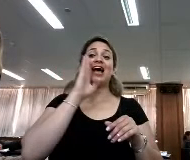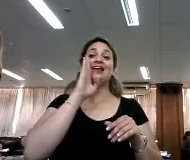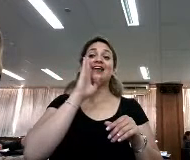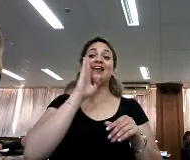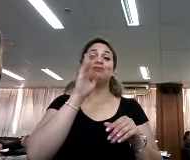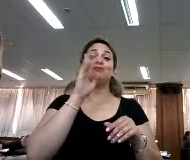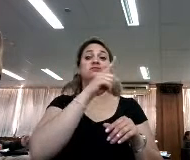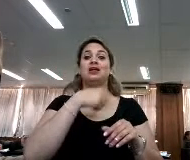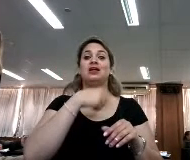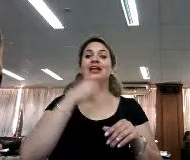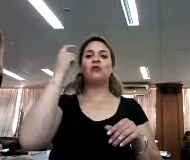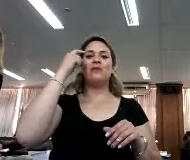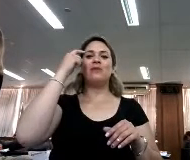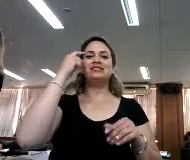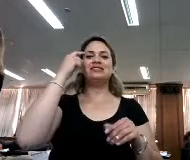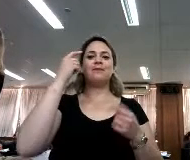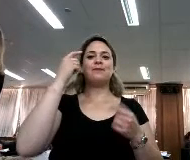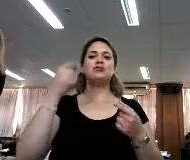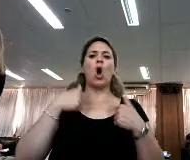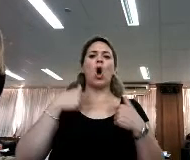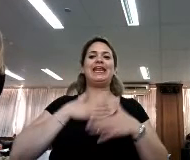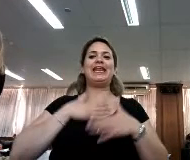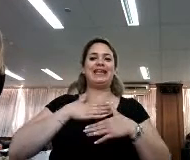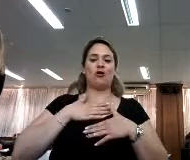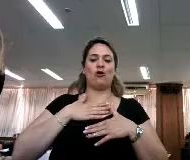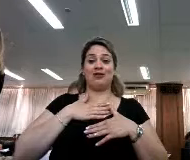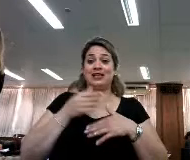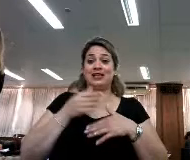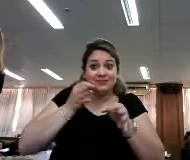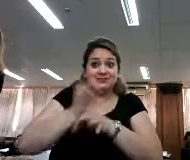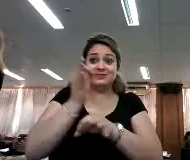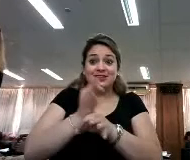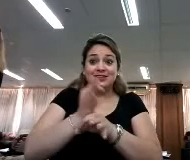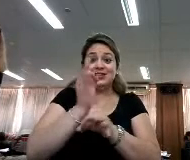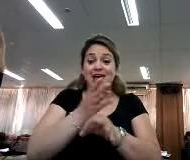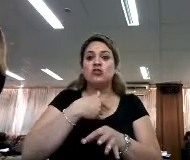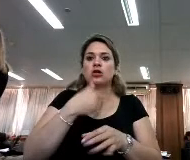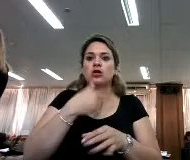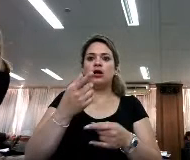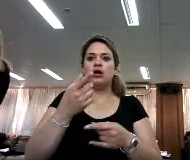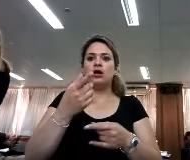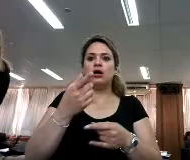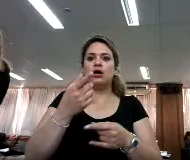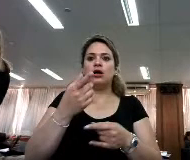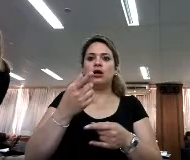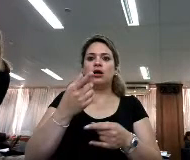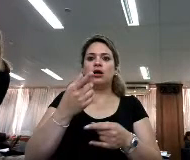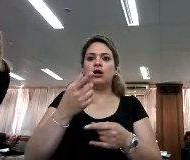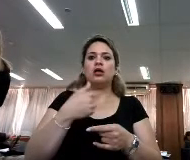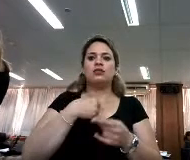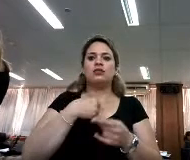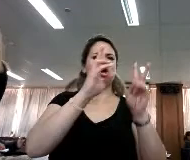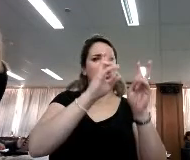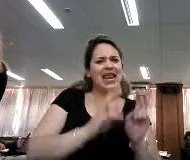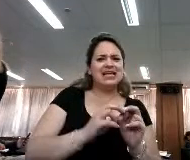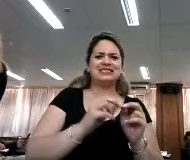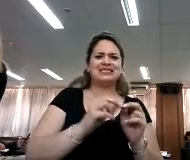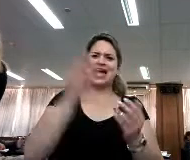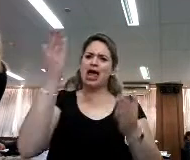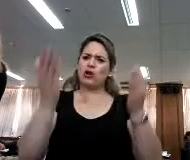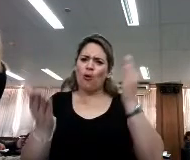pensamiento crítico, y una de las cosas que se están enseñando aparte de recuperación, busca de información, acreditación